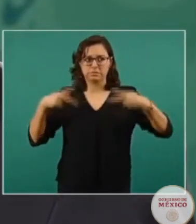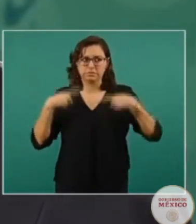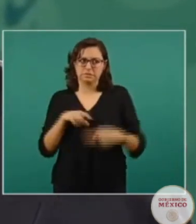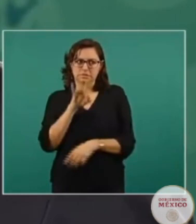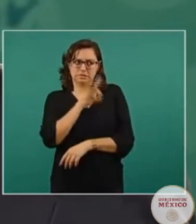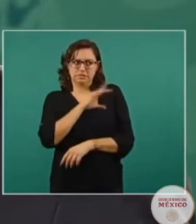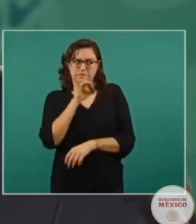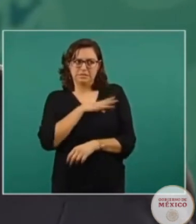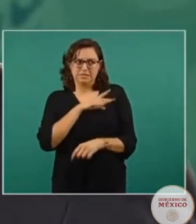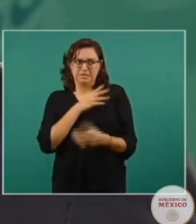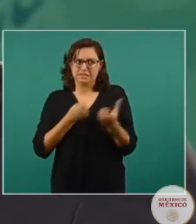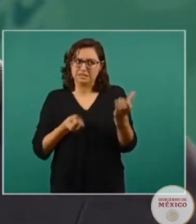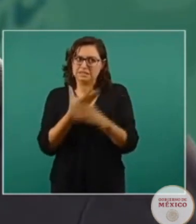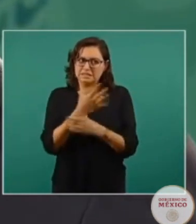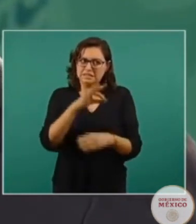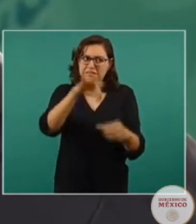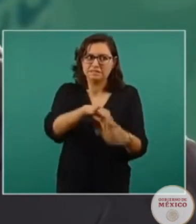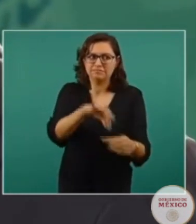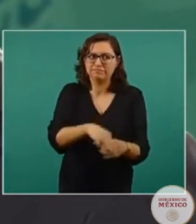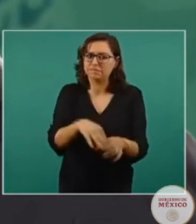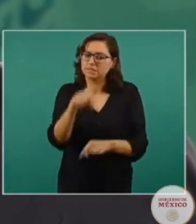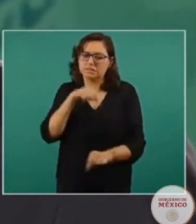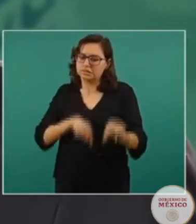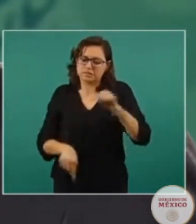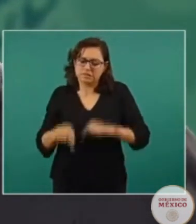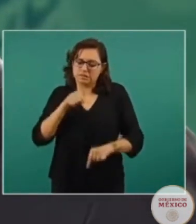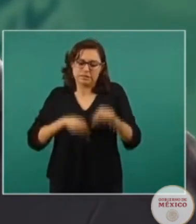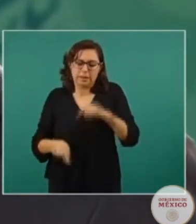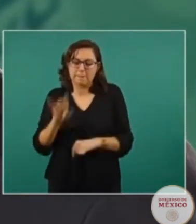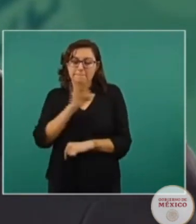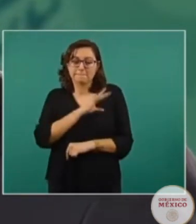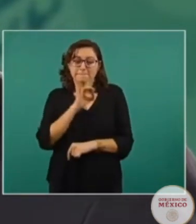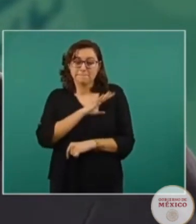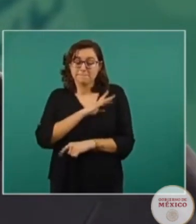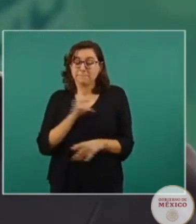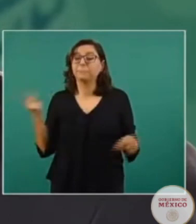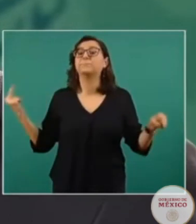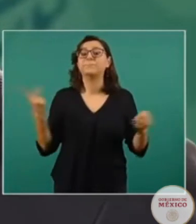no participe y cuando hay abstención